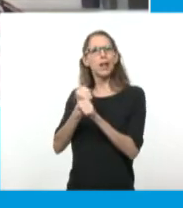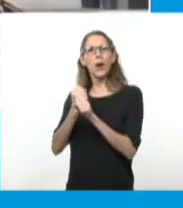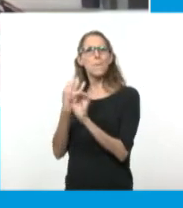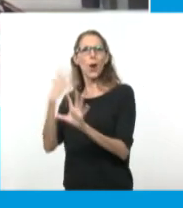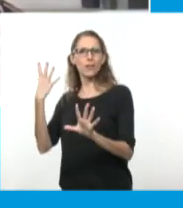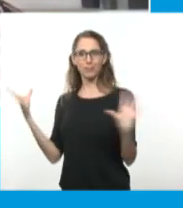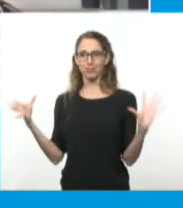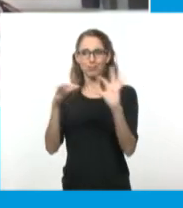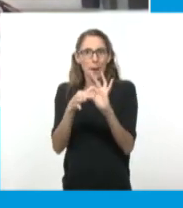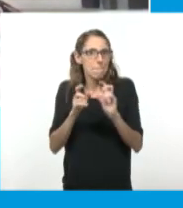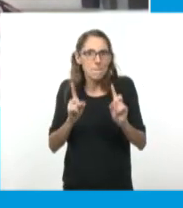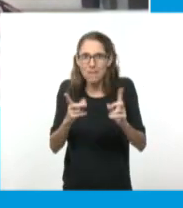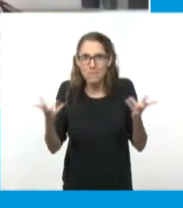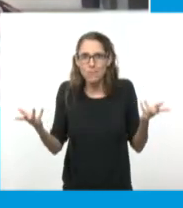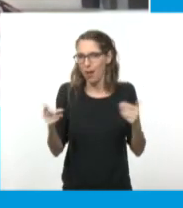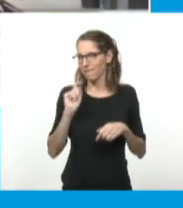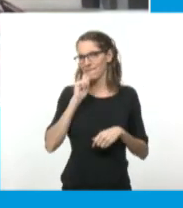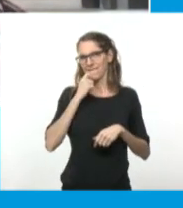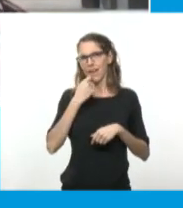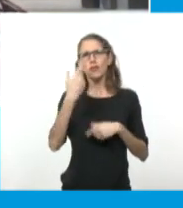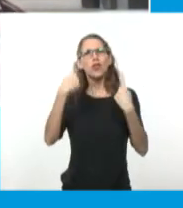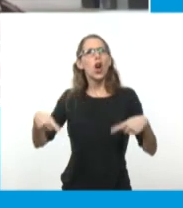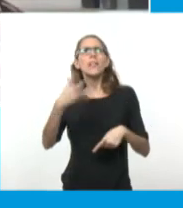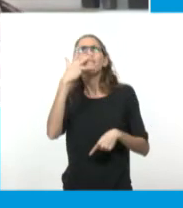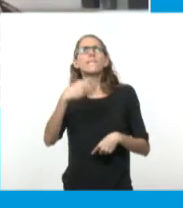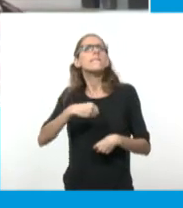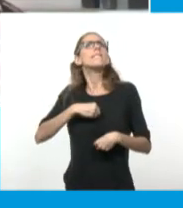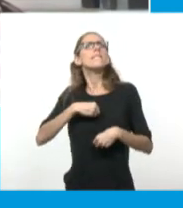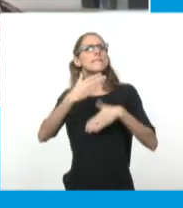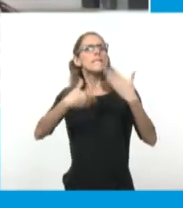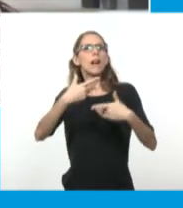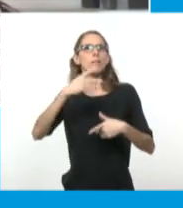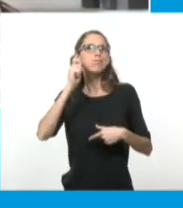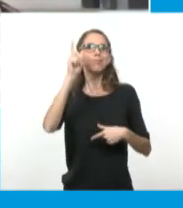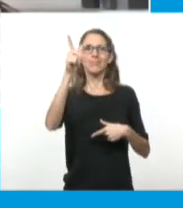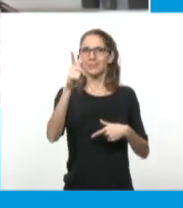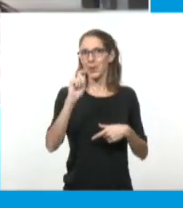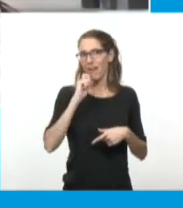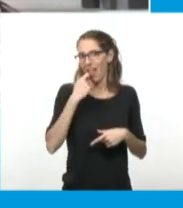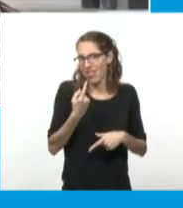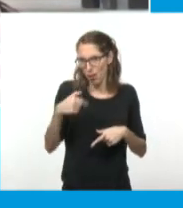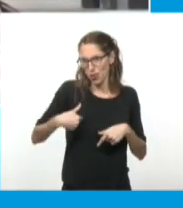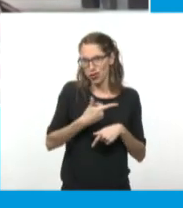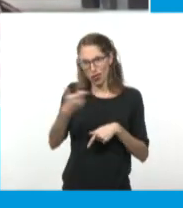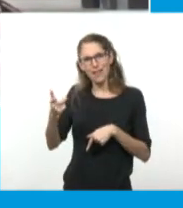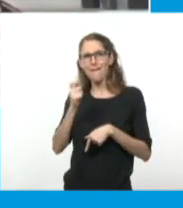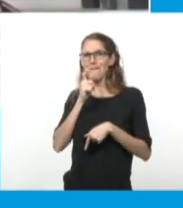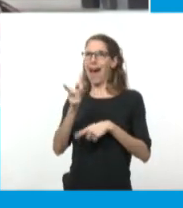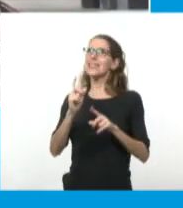no solo poder realizarte vocacionalmente, sino trabajar de esto, en una sociedad en la que cuesta tanto, ¿no?